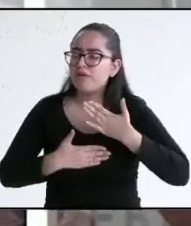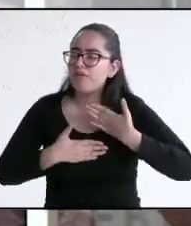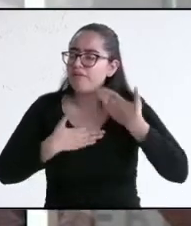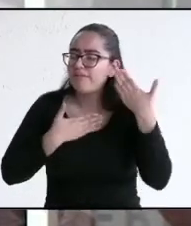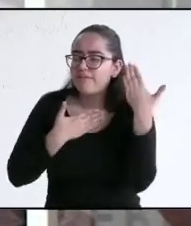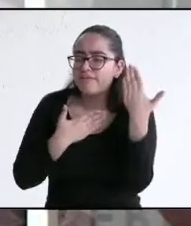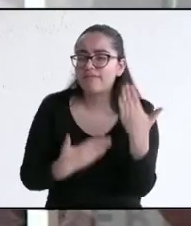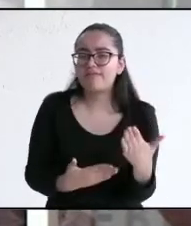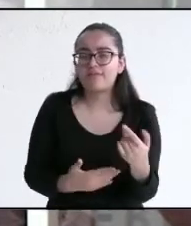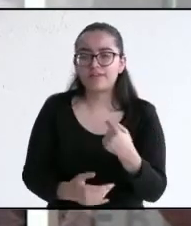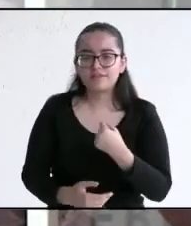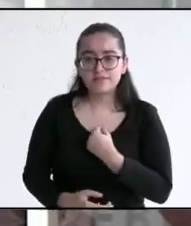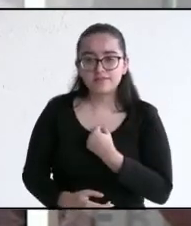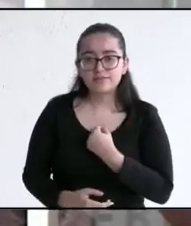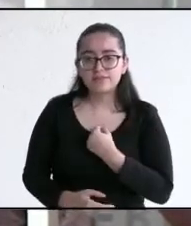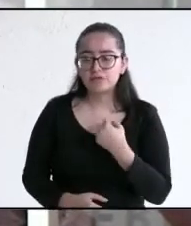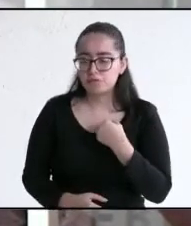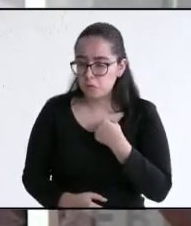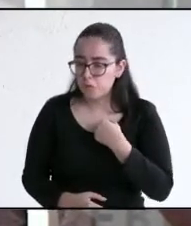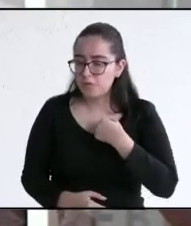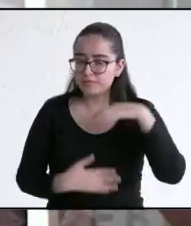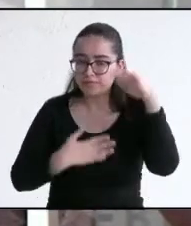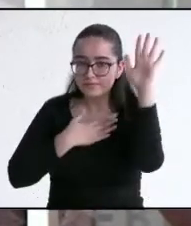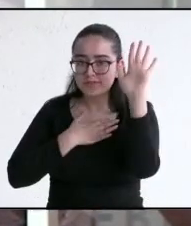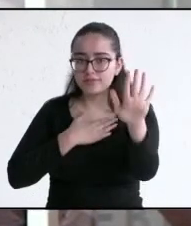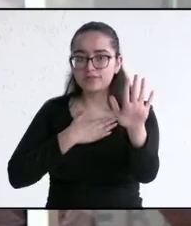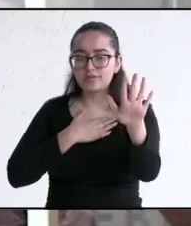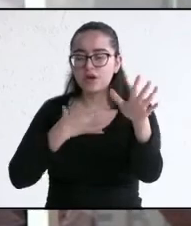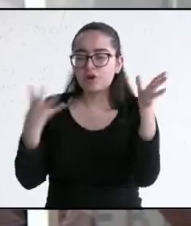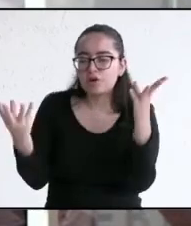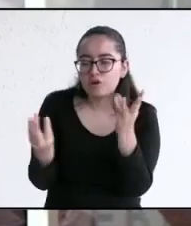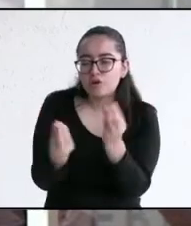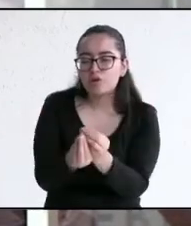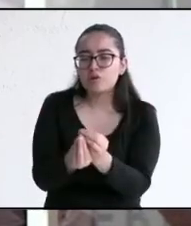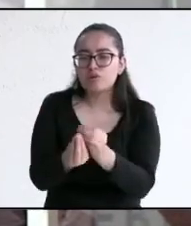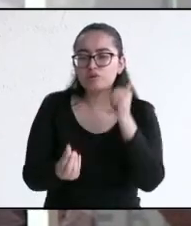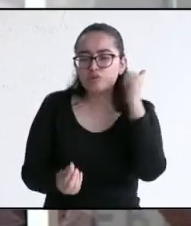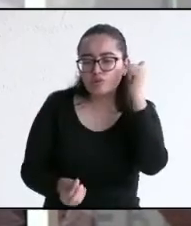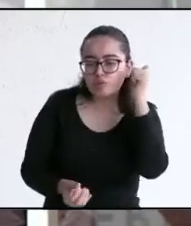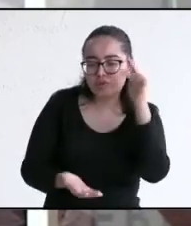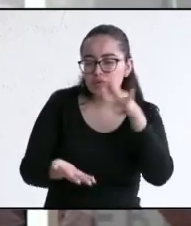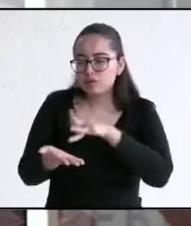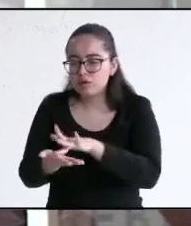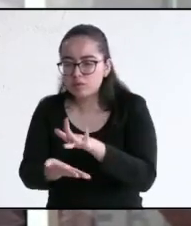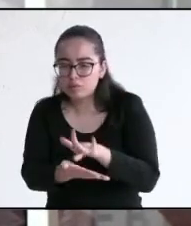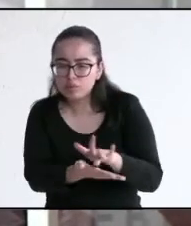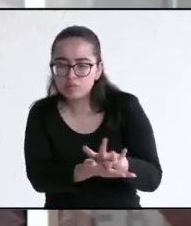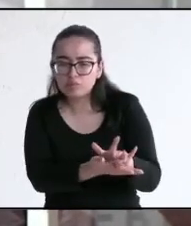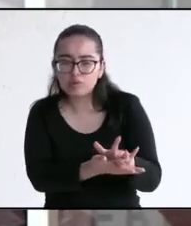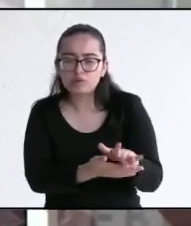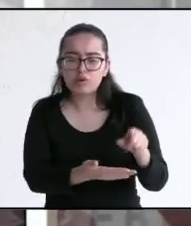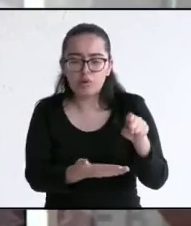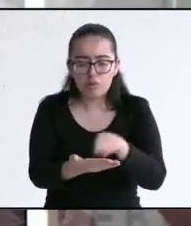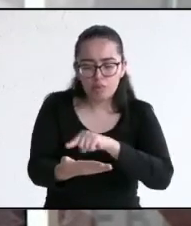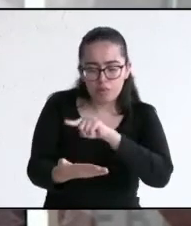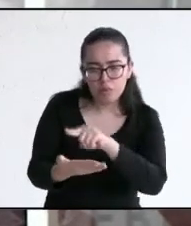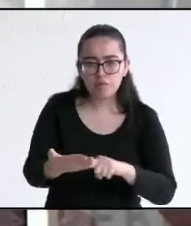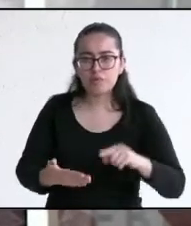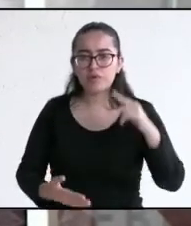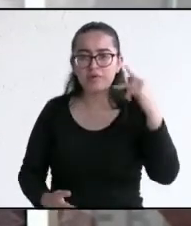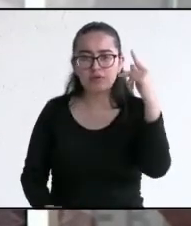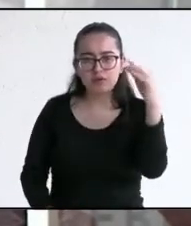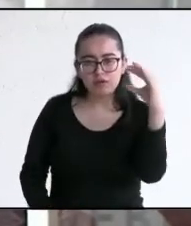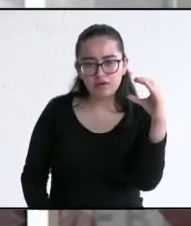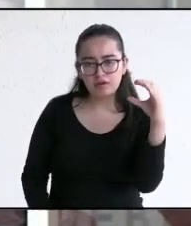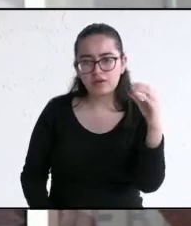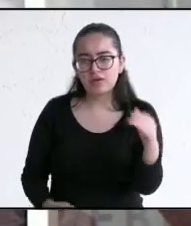de que el resultado será positivo. Juntos rescatemos a Actopan. Los invito a que este 6 de junio voten por el cardenista, por un